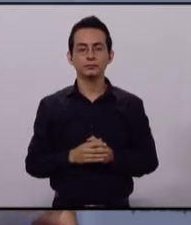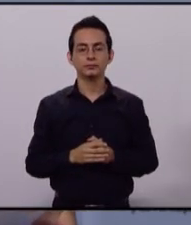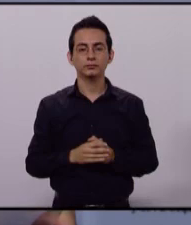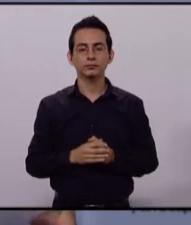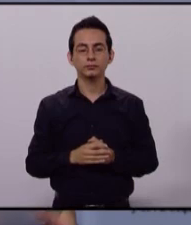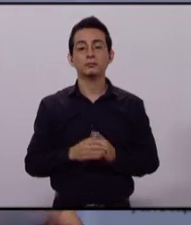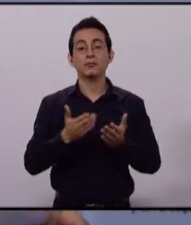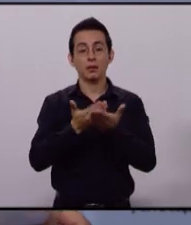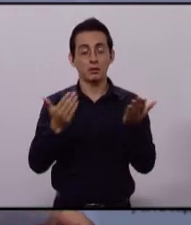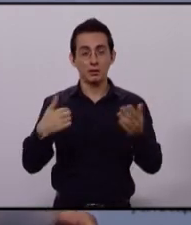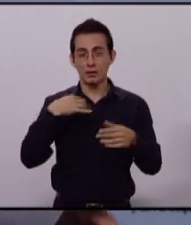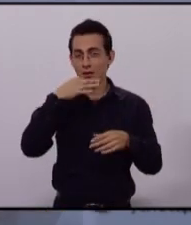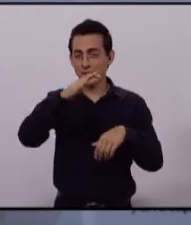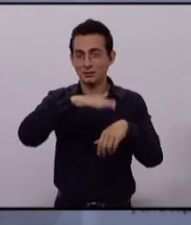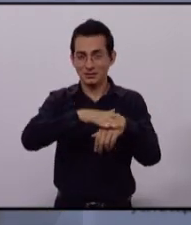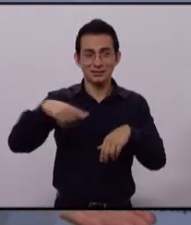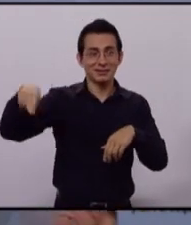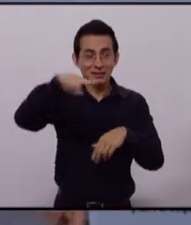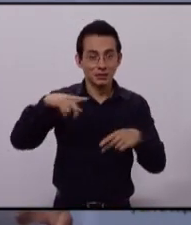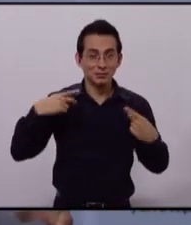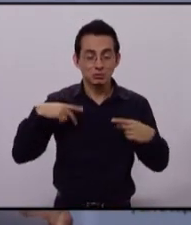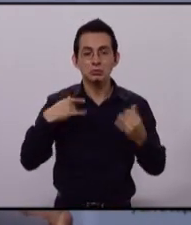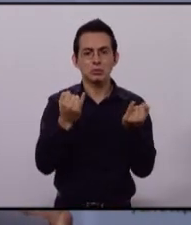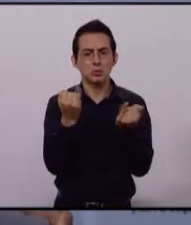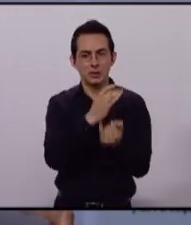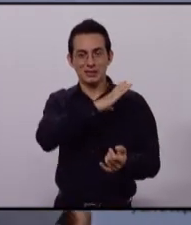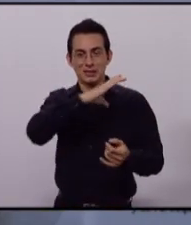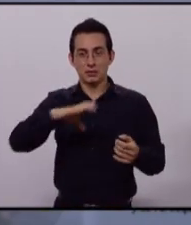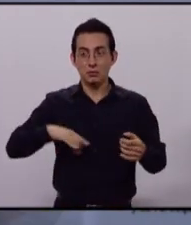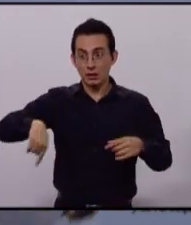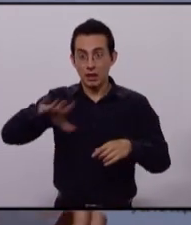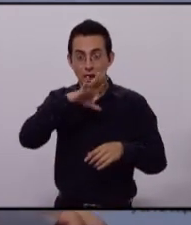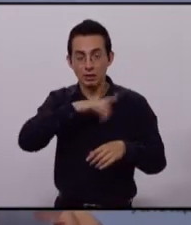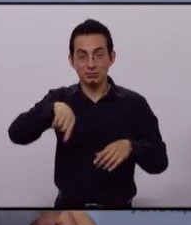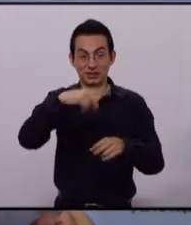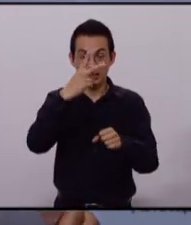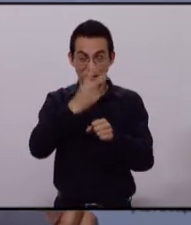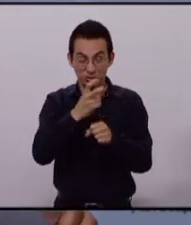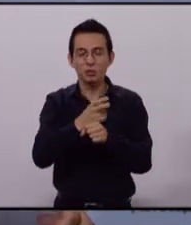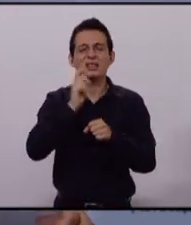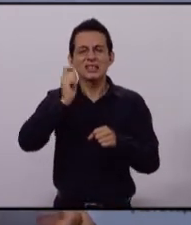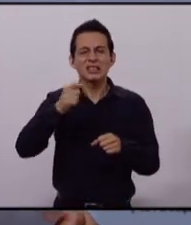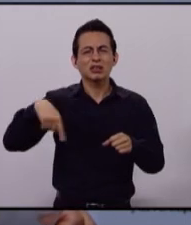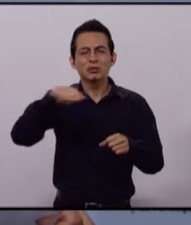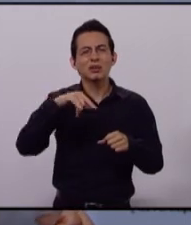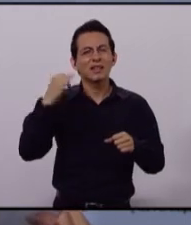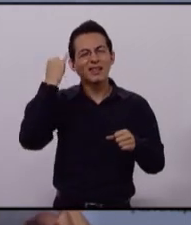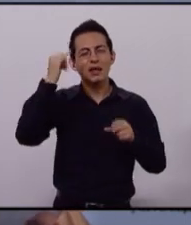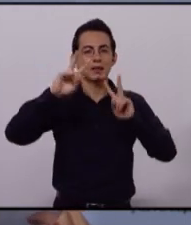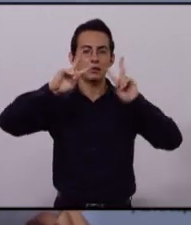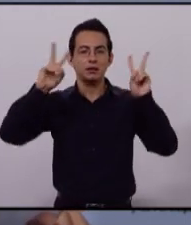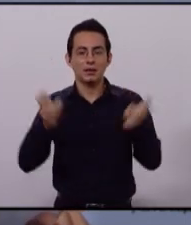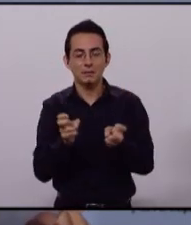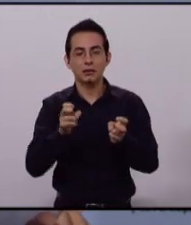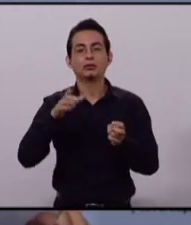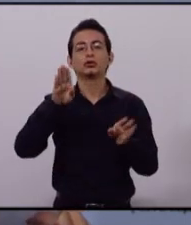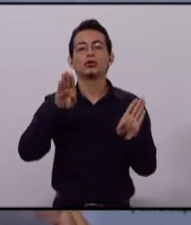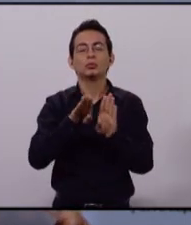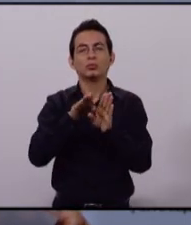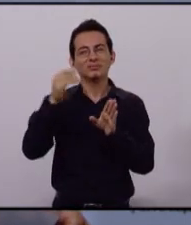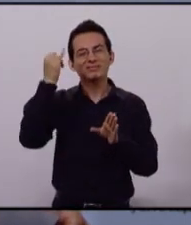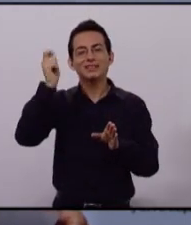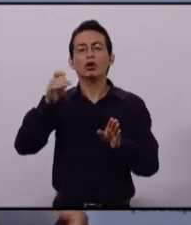Le recordamos a nuestro auditorio, también a los candidatos aquí presentes, que en esta segunda ronda estamos abordando el tema de desarrollo